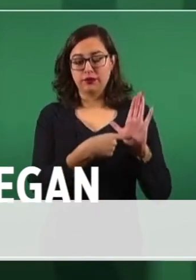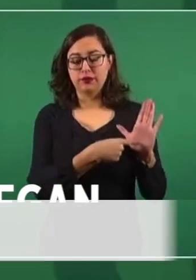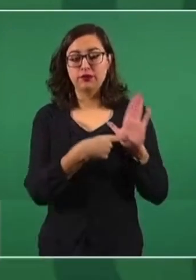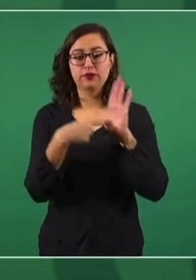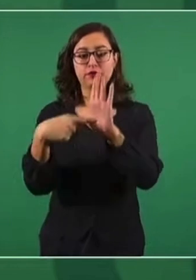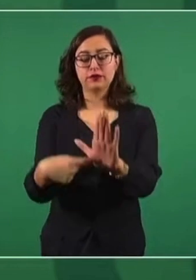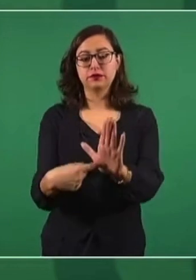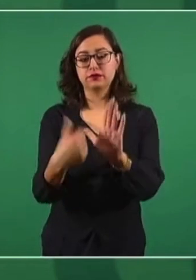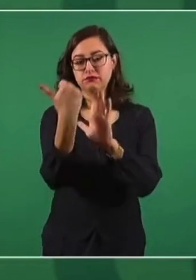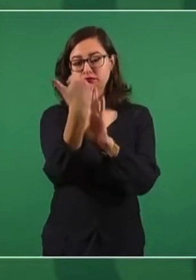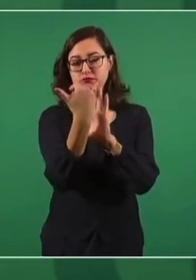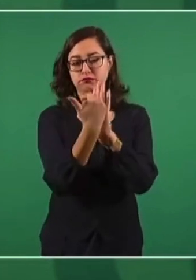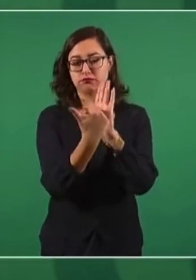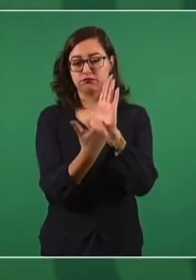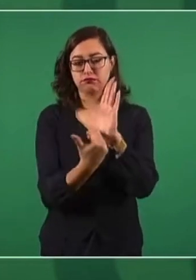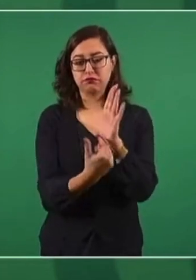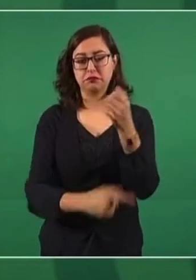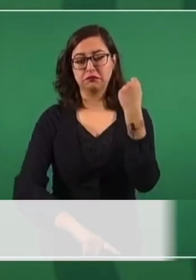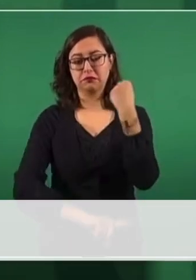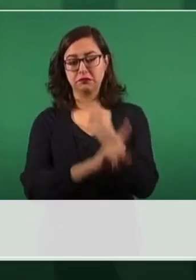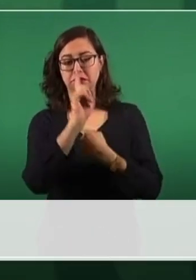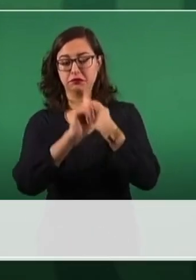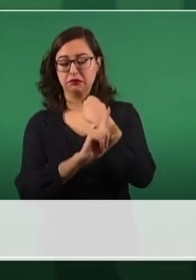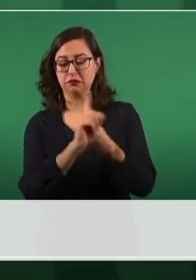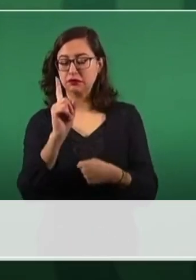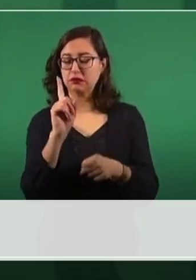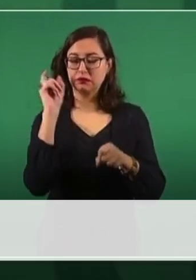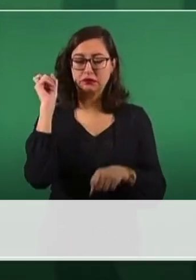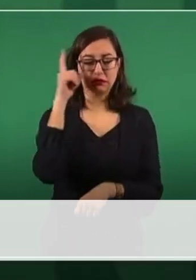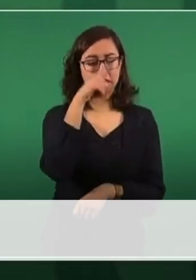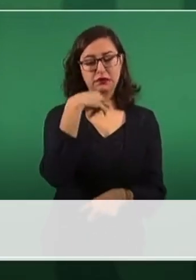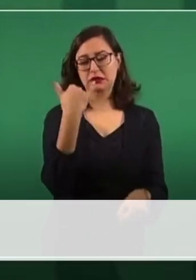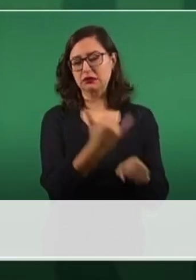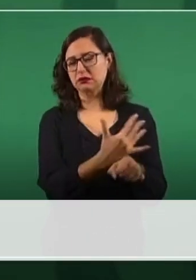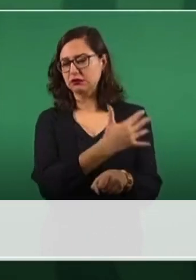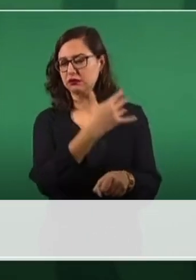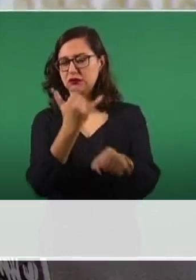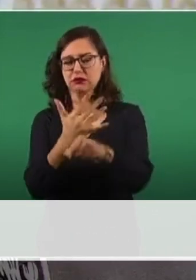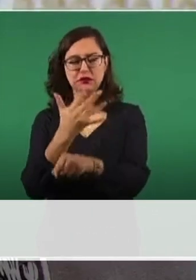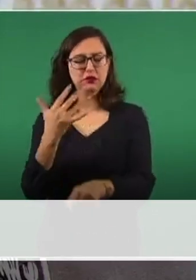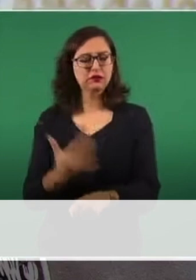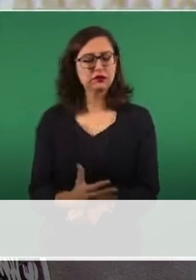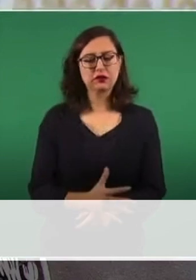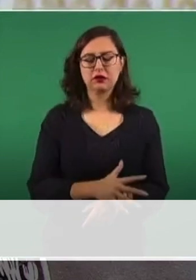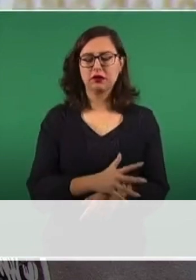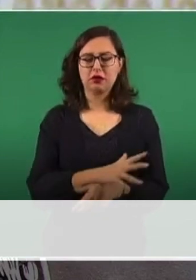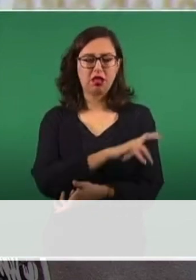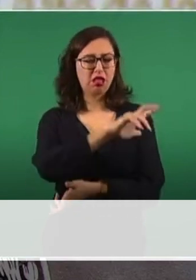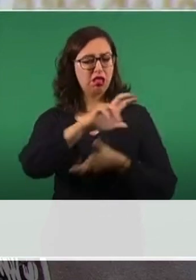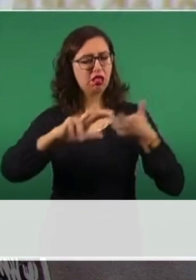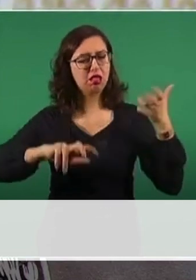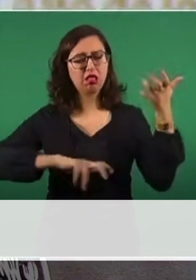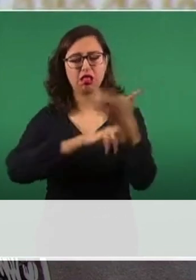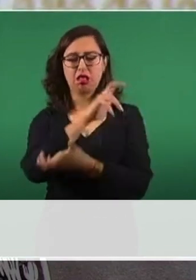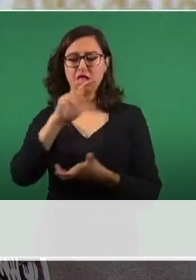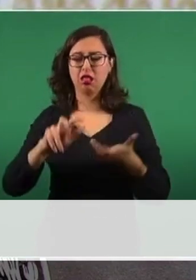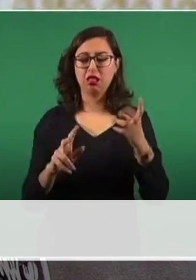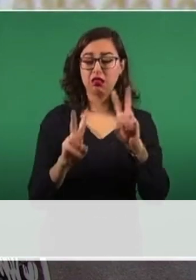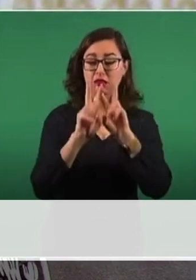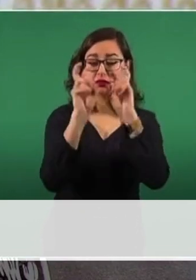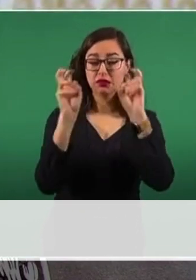y distorsiones a los que nos enfrentamos por la forma como se compraban antes los medicamentos.